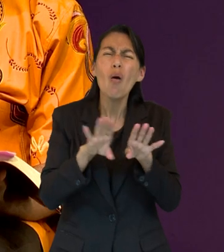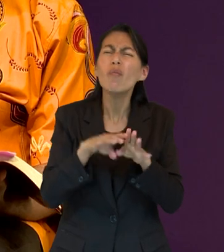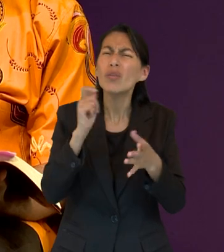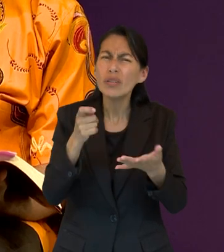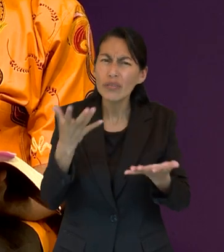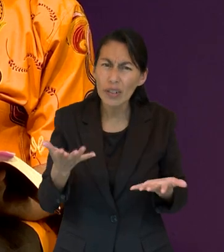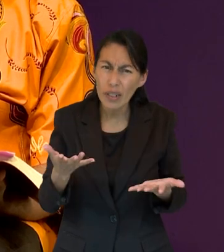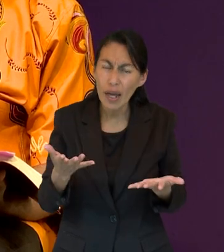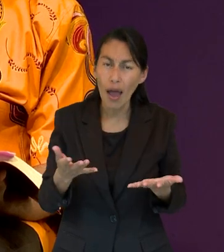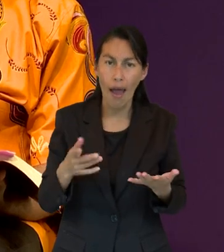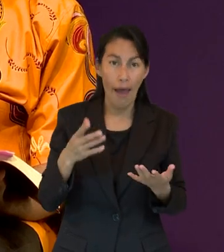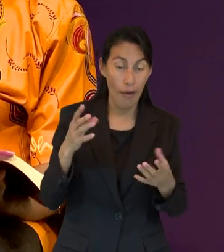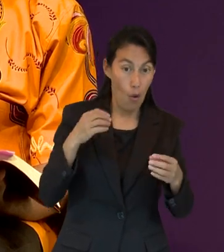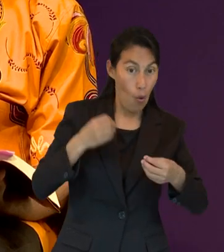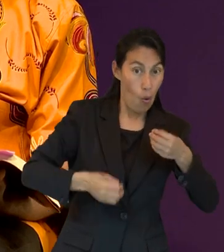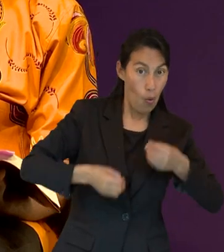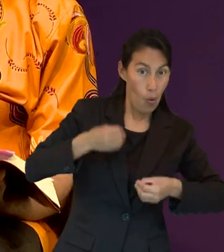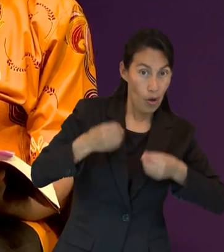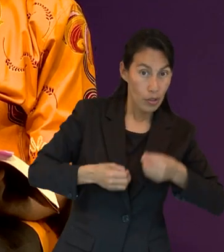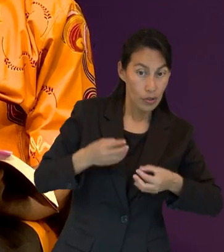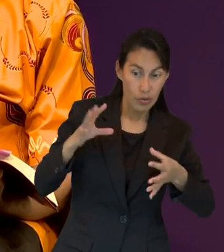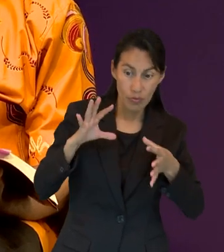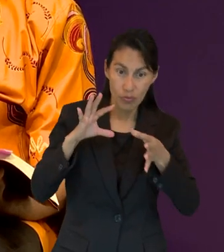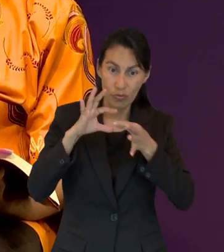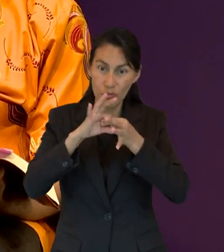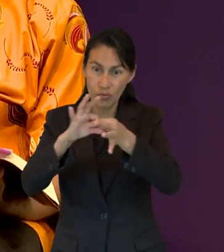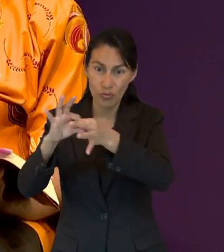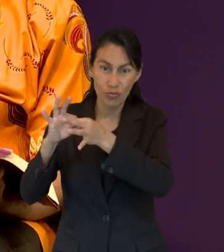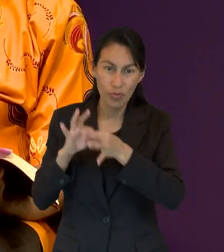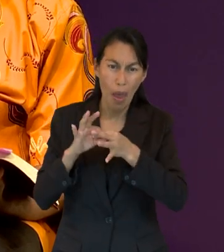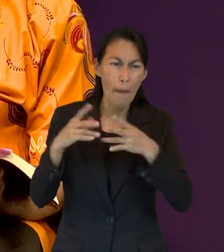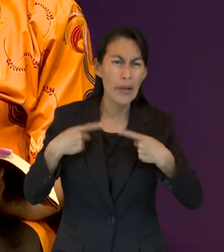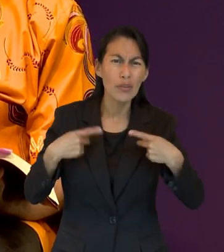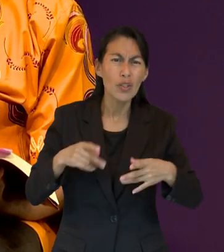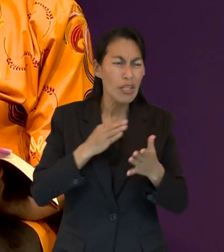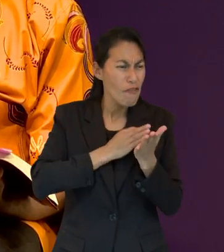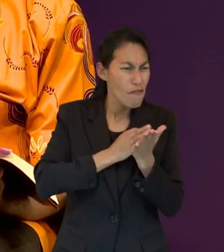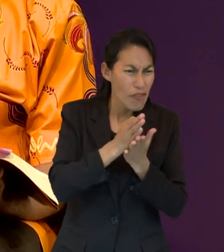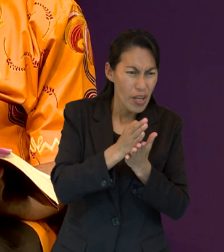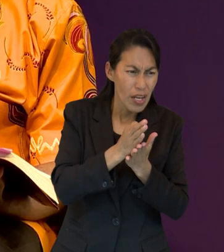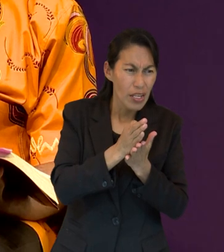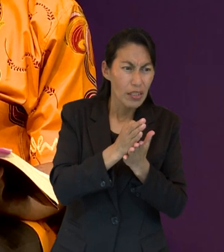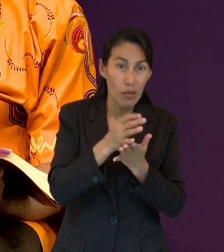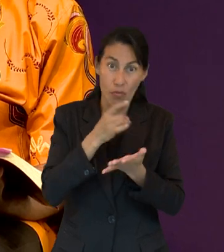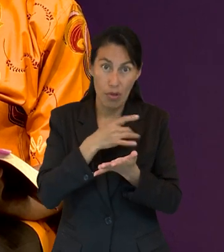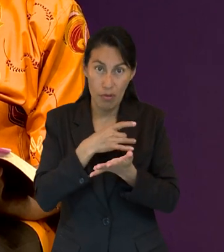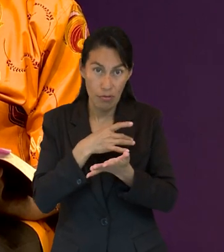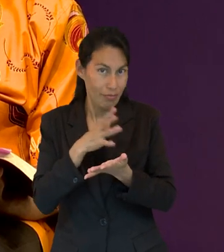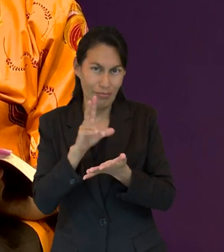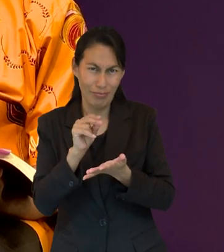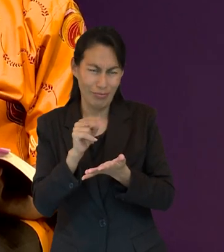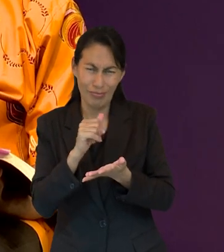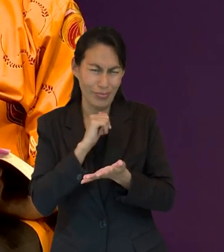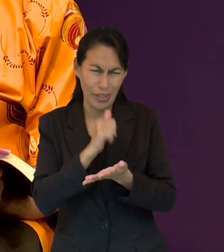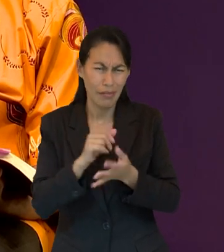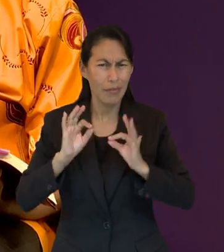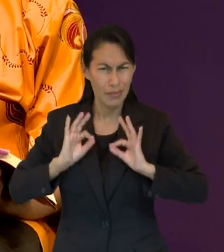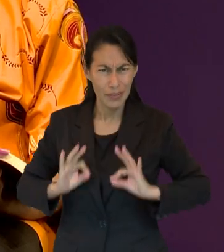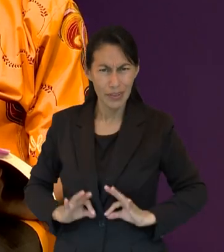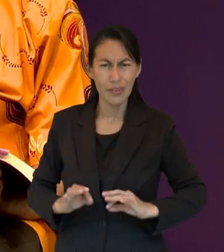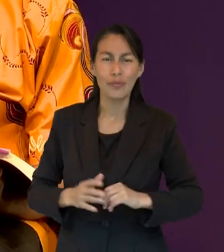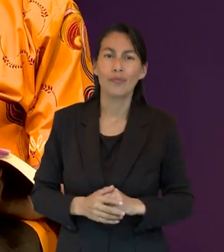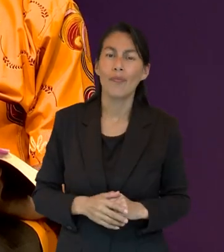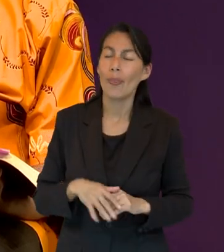que sí, y es un juicio que viene para confirmar, ¿no? A los fieles no hay que temer